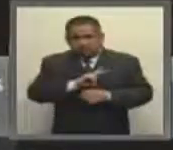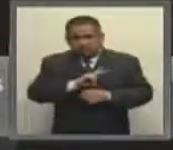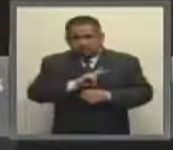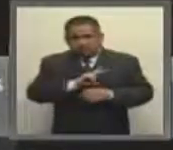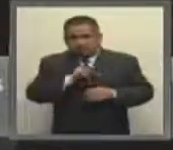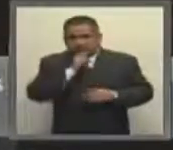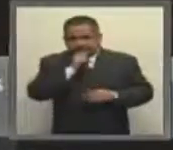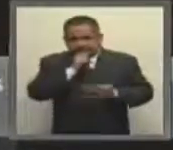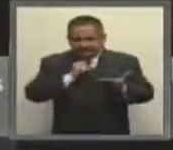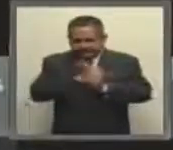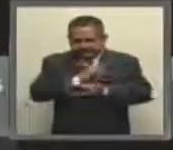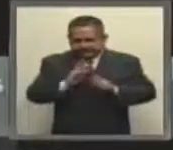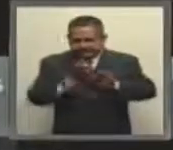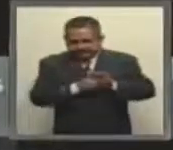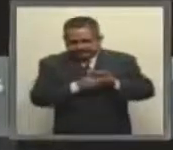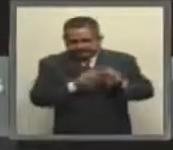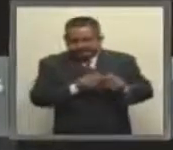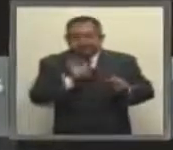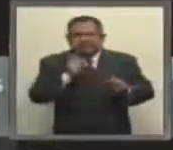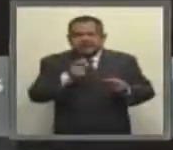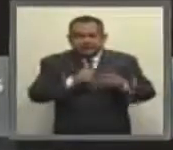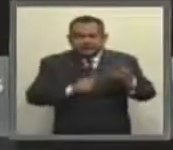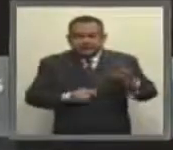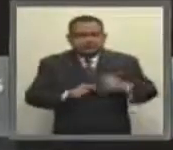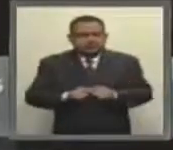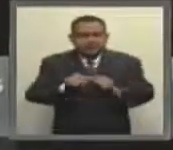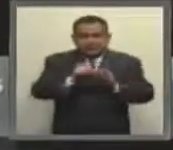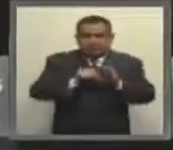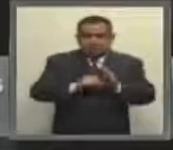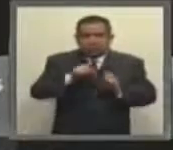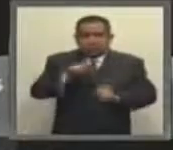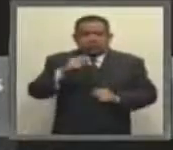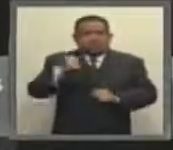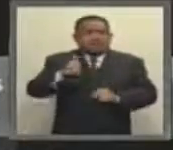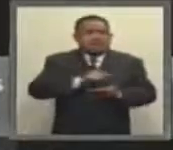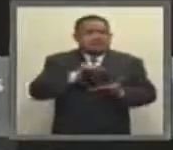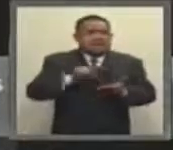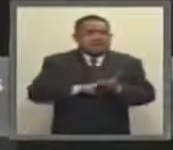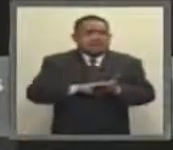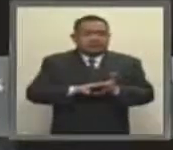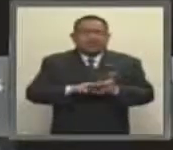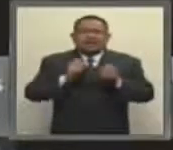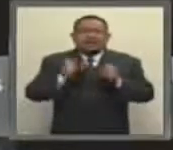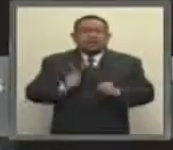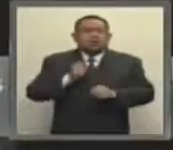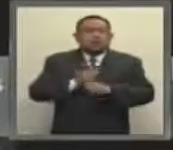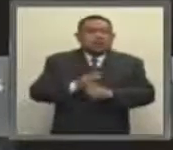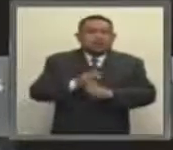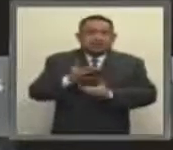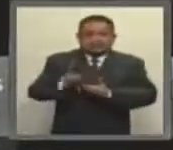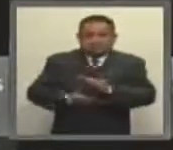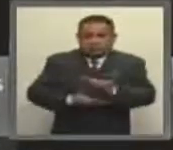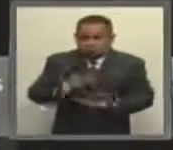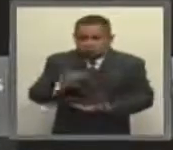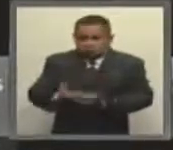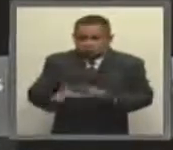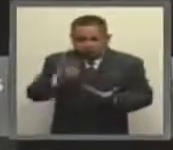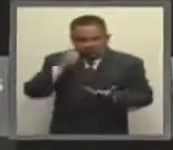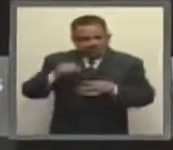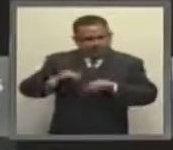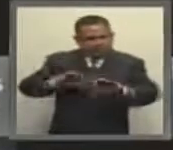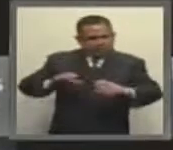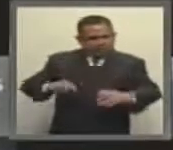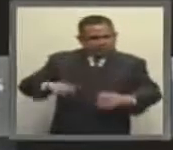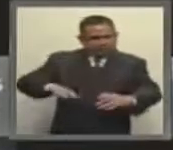consisten en lo siguiente. Respecto al artículo 106 de la Ley del Instituto de Seguridad y Servicios Sociales de los